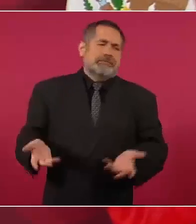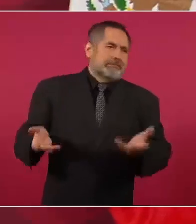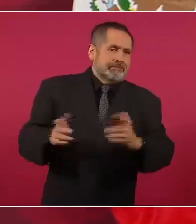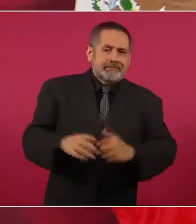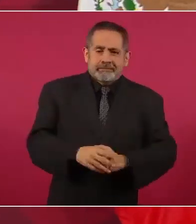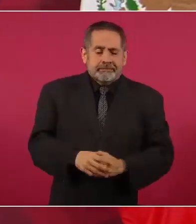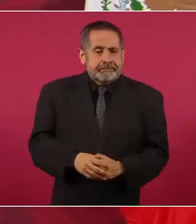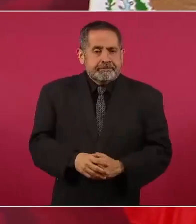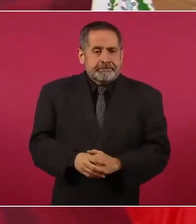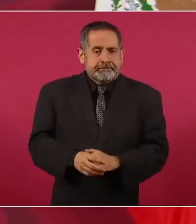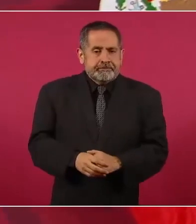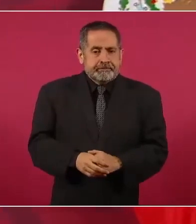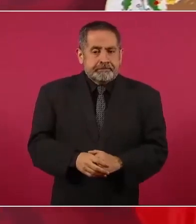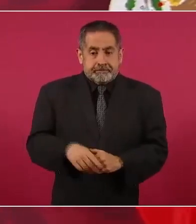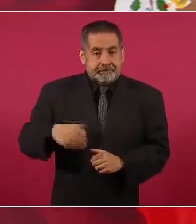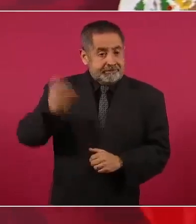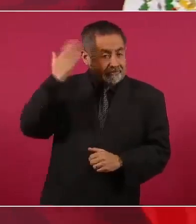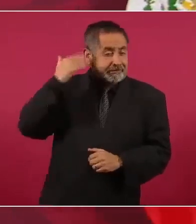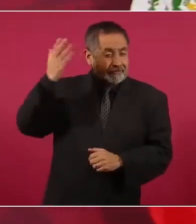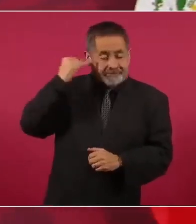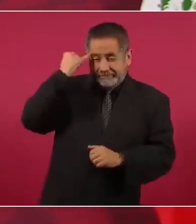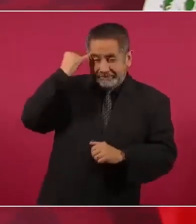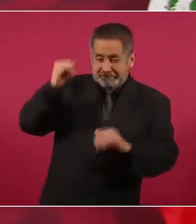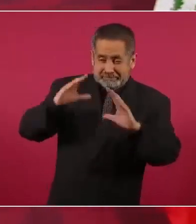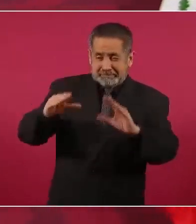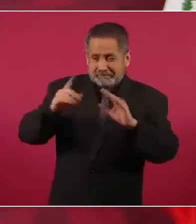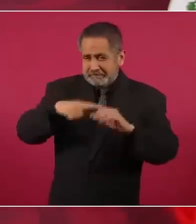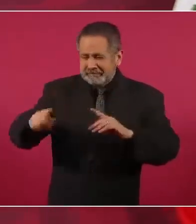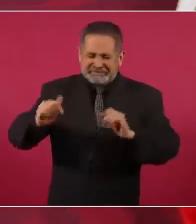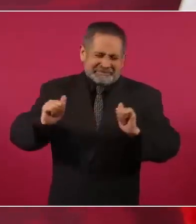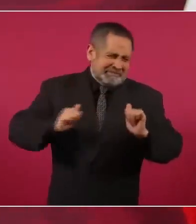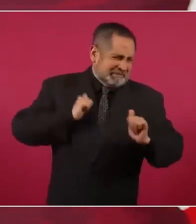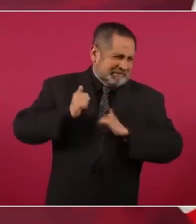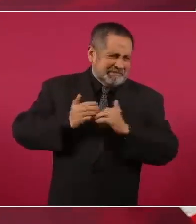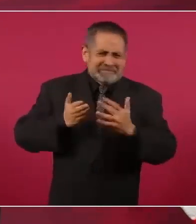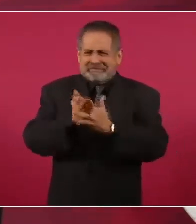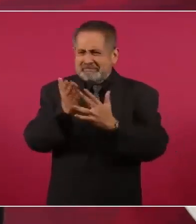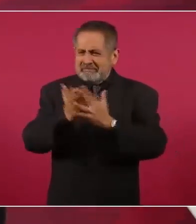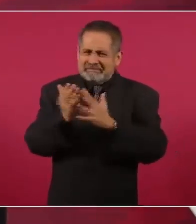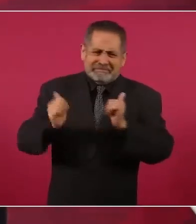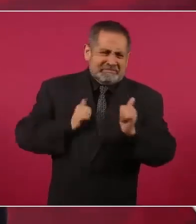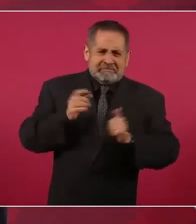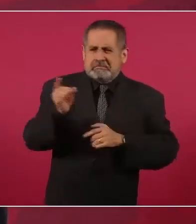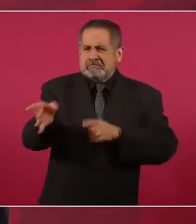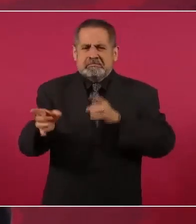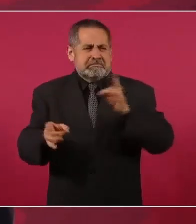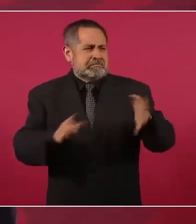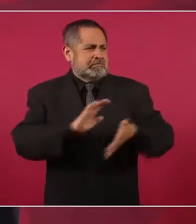triunfar a toda costa, sin escrúpulos morales de ninguna índole.